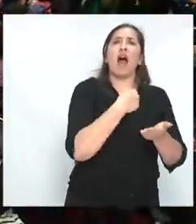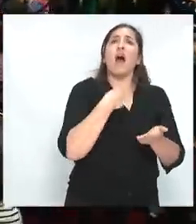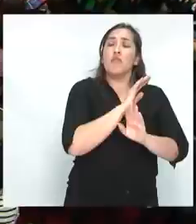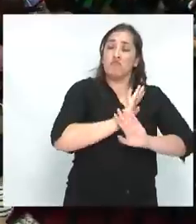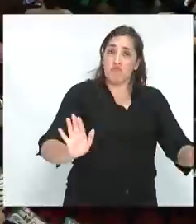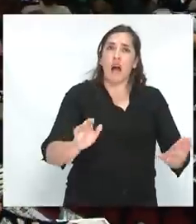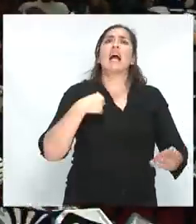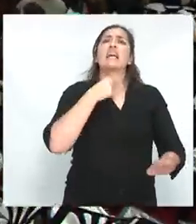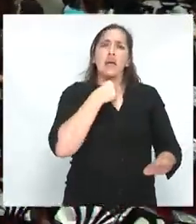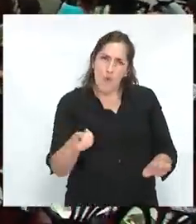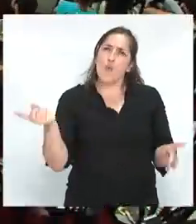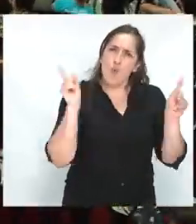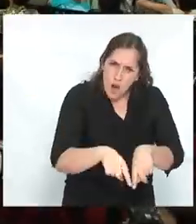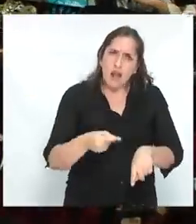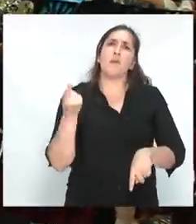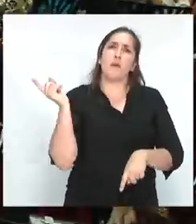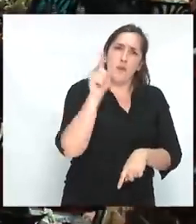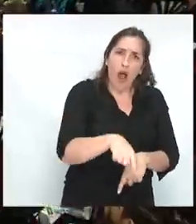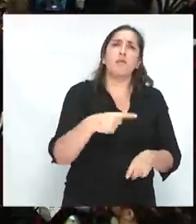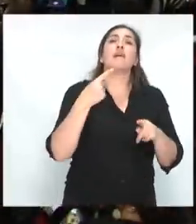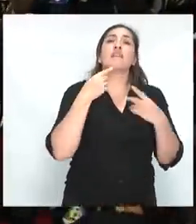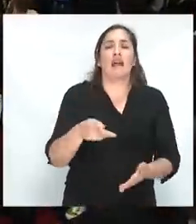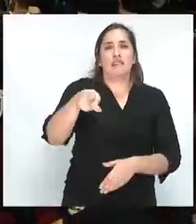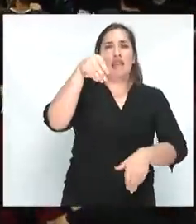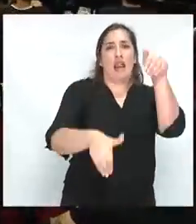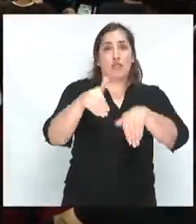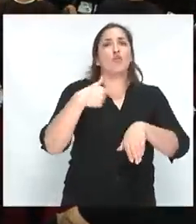una y otra vez y otra vez mediante las elecciones.